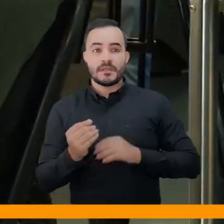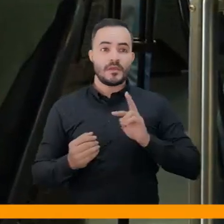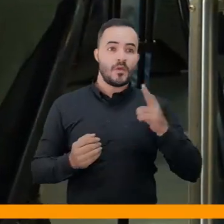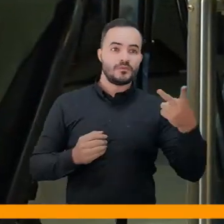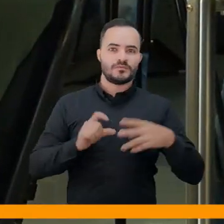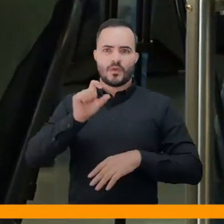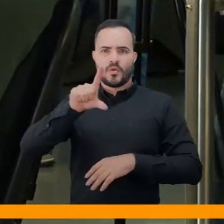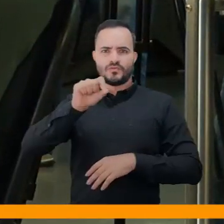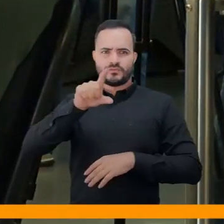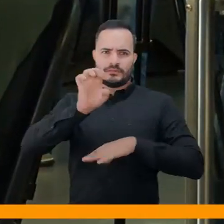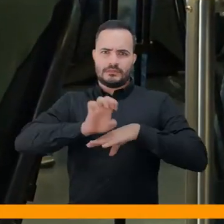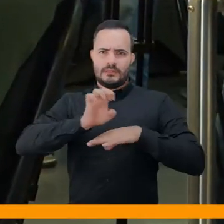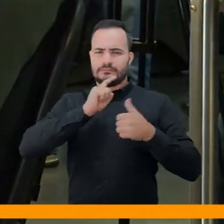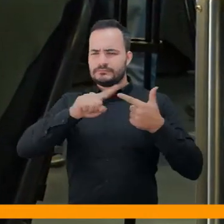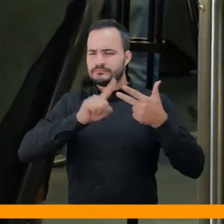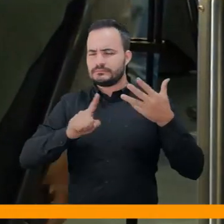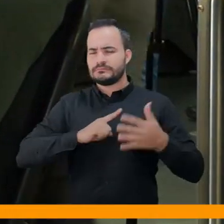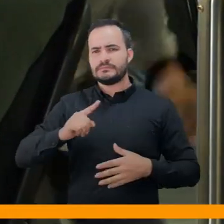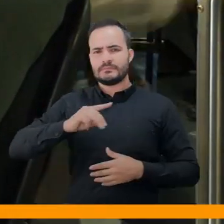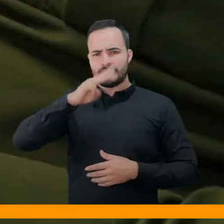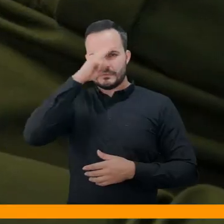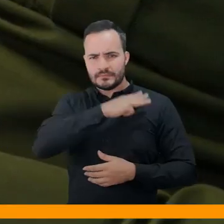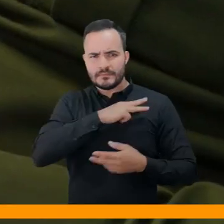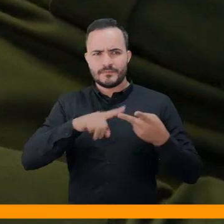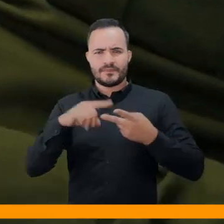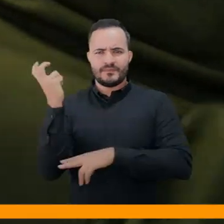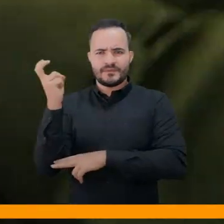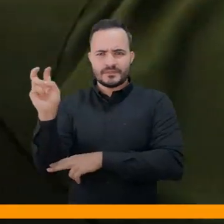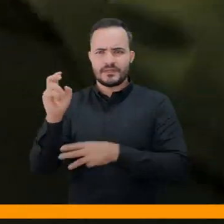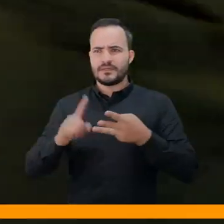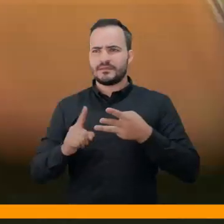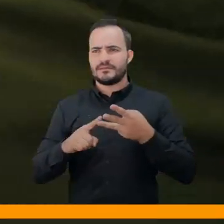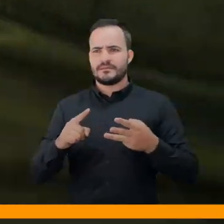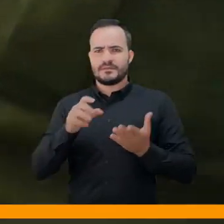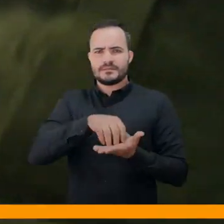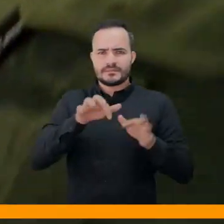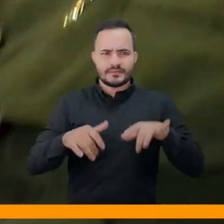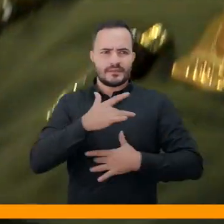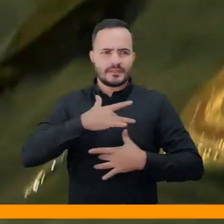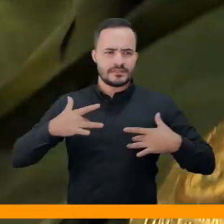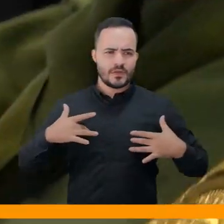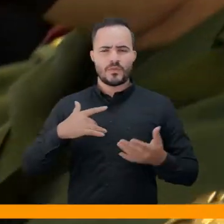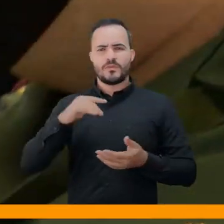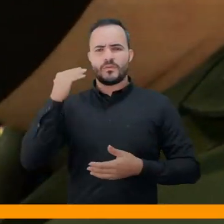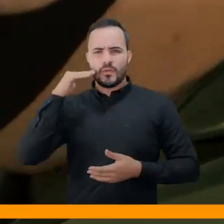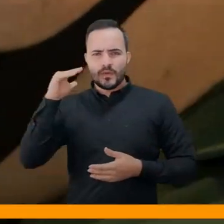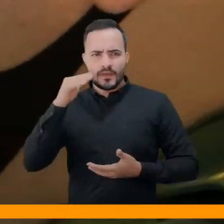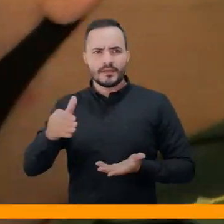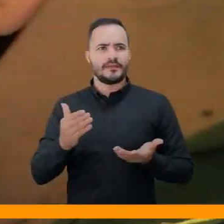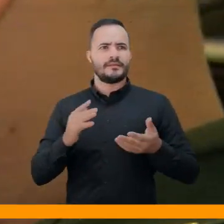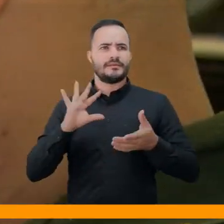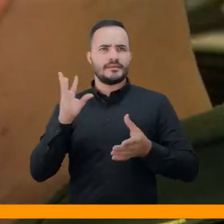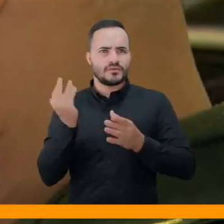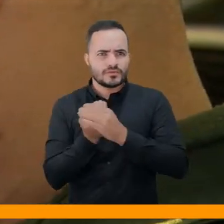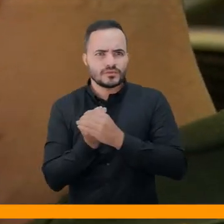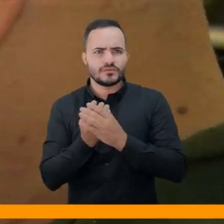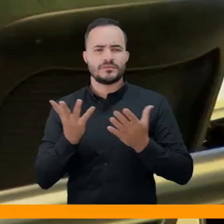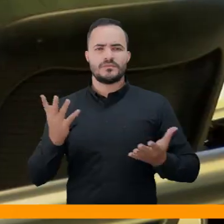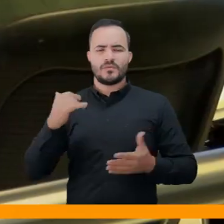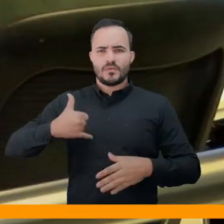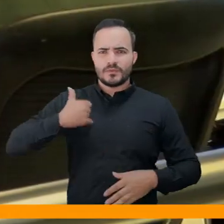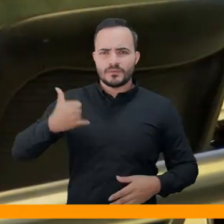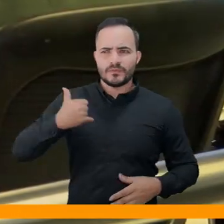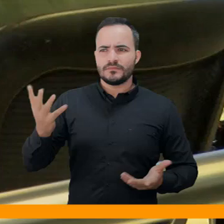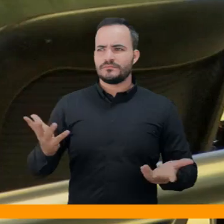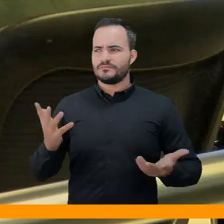integradas allí. Está el Ejército, la Fiscalía, secretarías como Salud, Mujeres, Inclusión, Juventud,